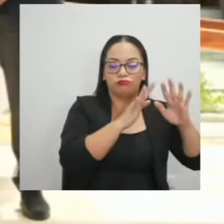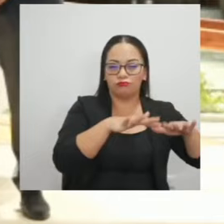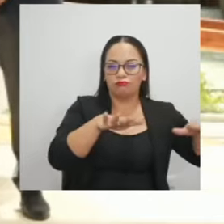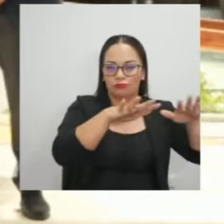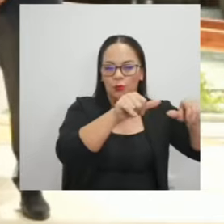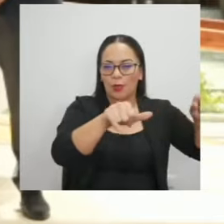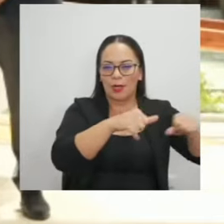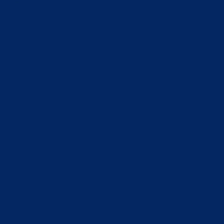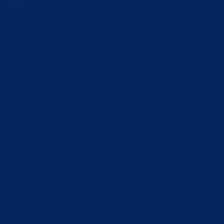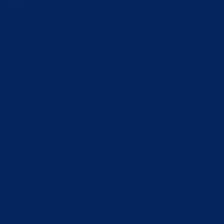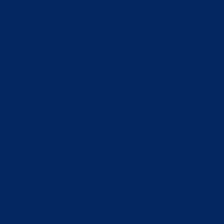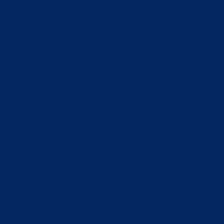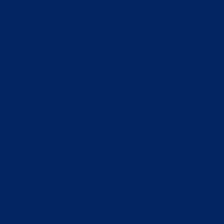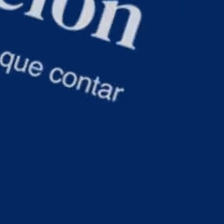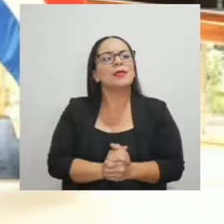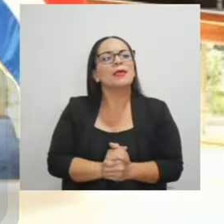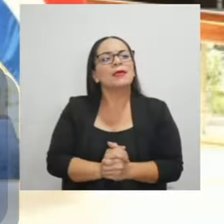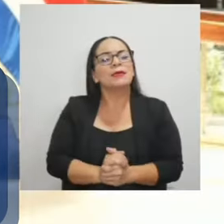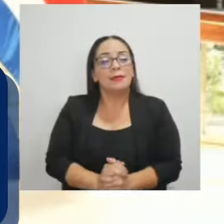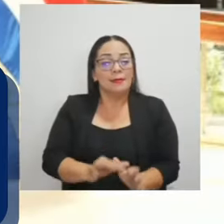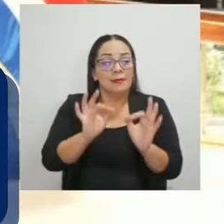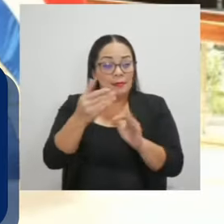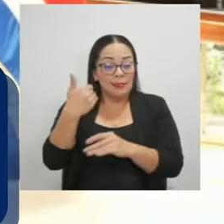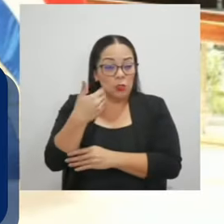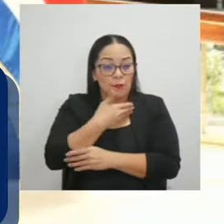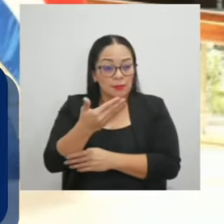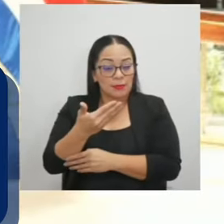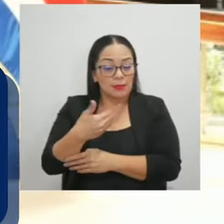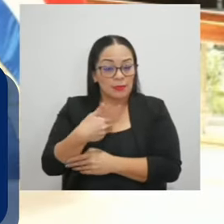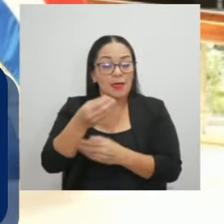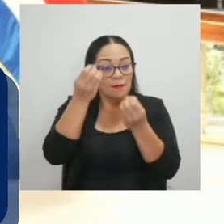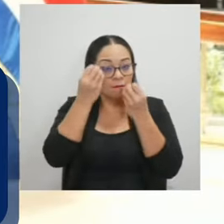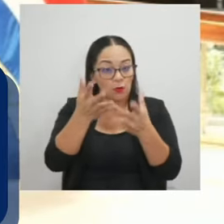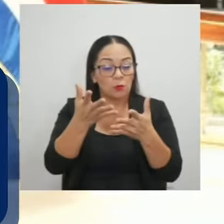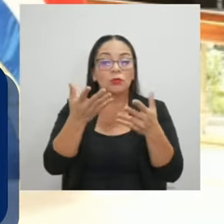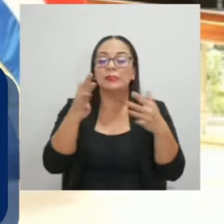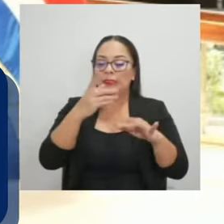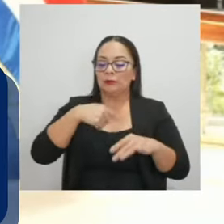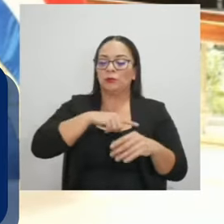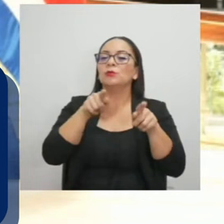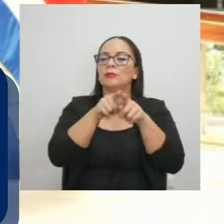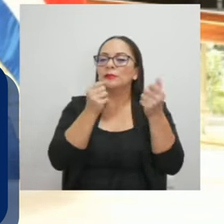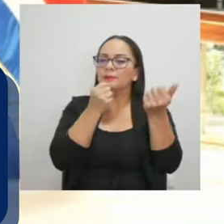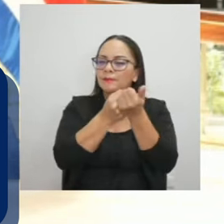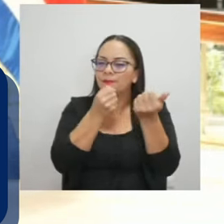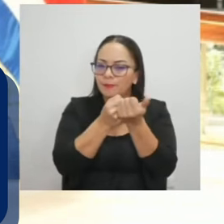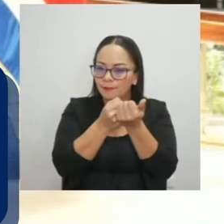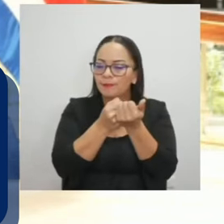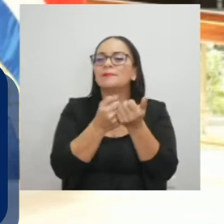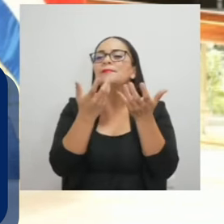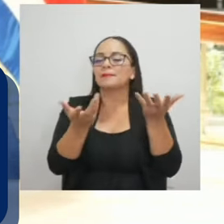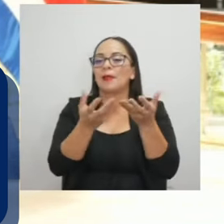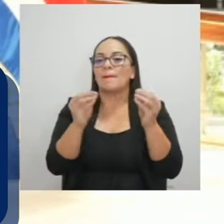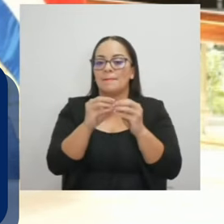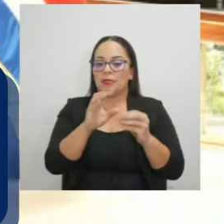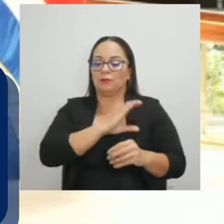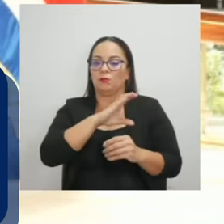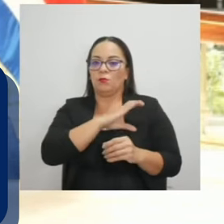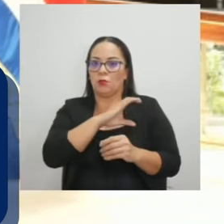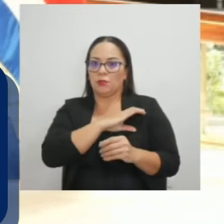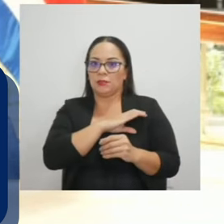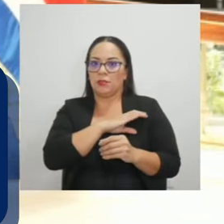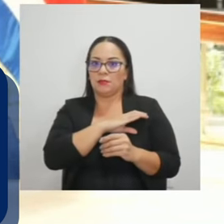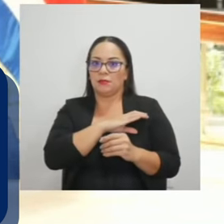permisos de manera mucho más rápida. Hemos reforzado también la presencia en el Cantón Central de Limón